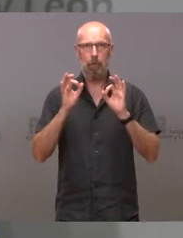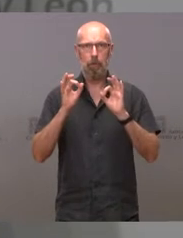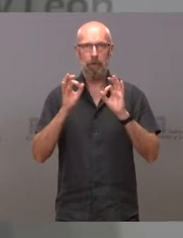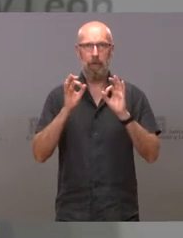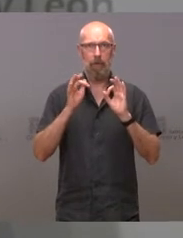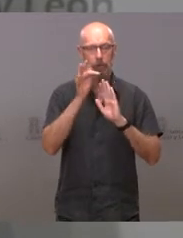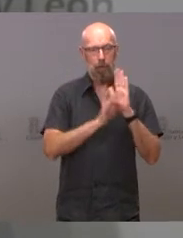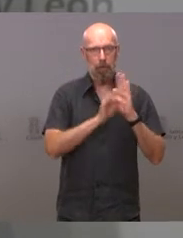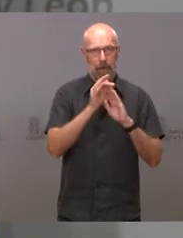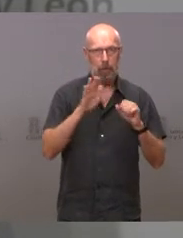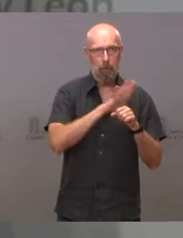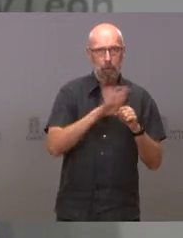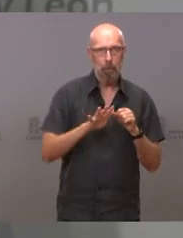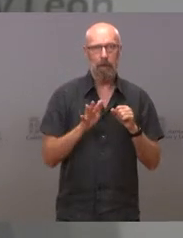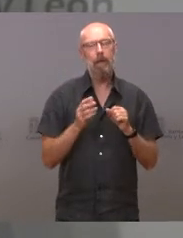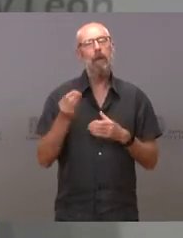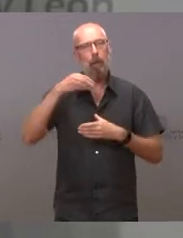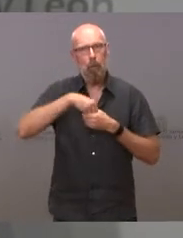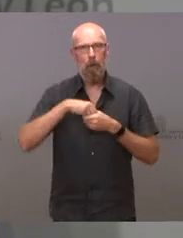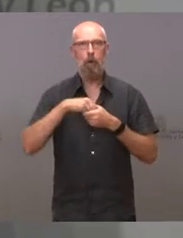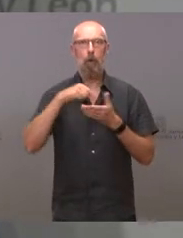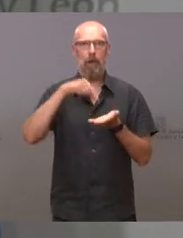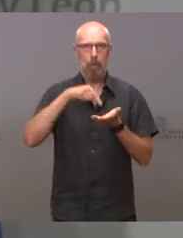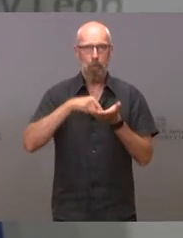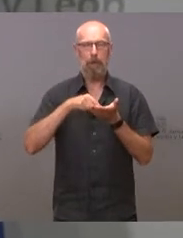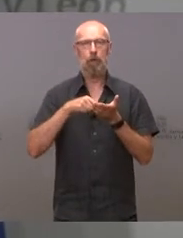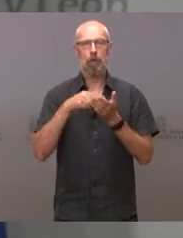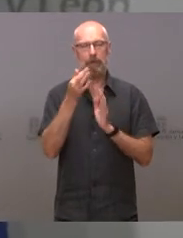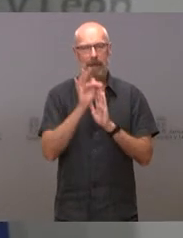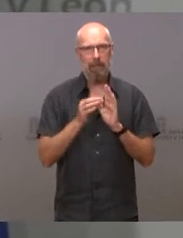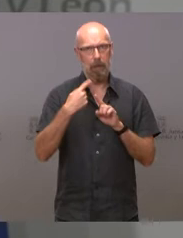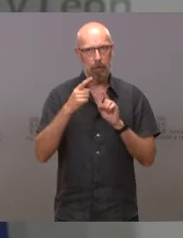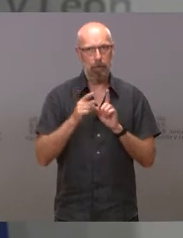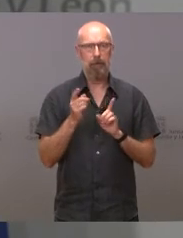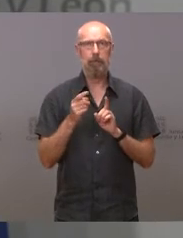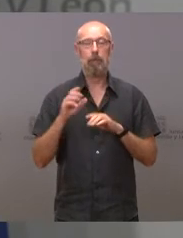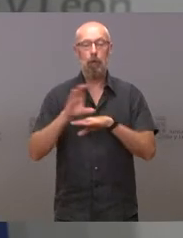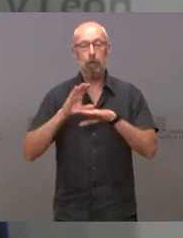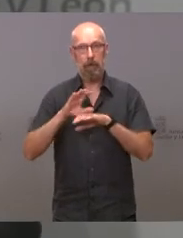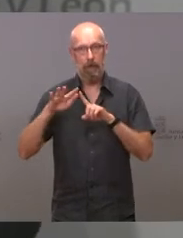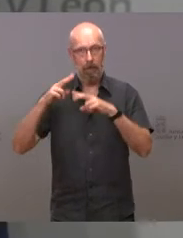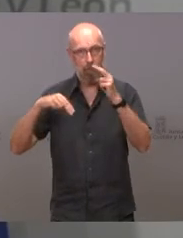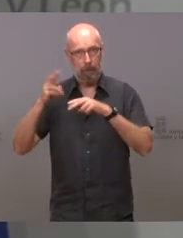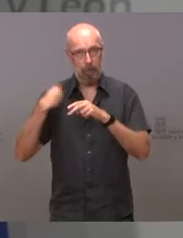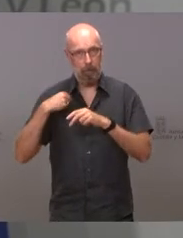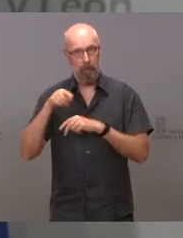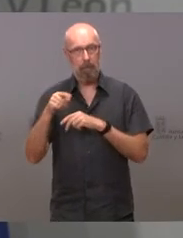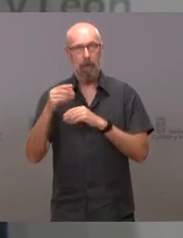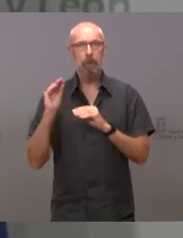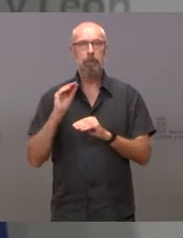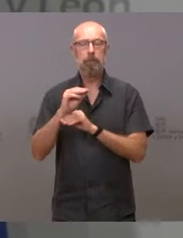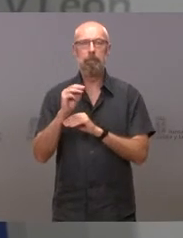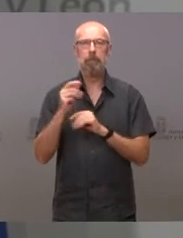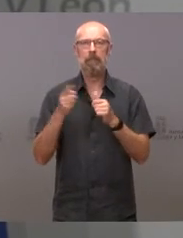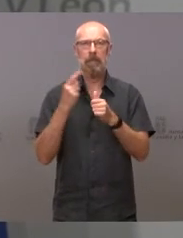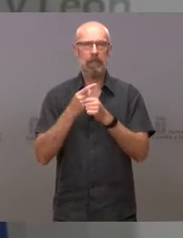incluidos los impuestos, tasas y tributos. La Consejería de Fomento y Medio Ambiente aprueba también una subvención de 35.000 euros